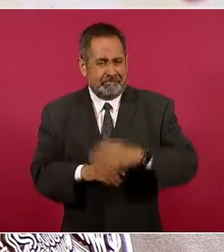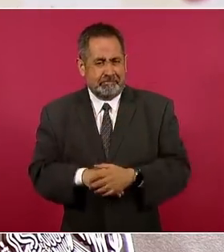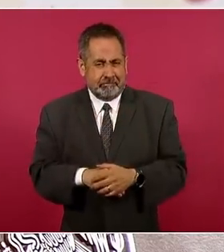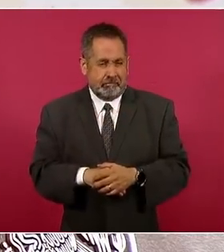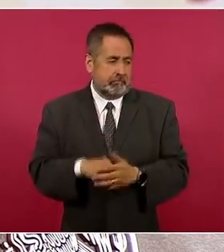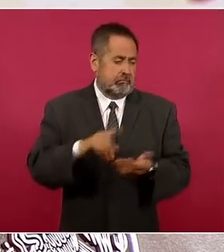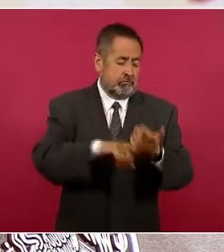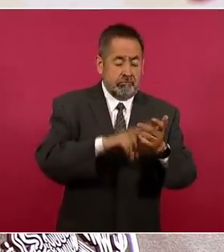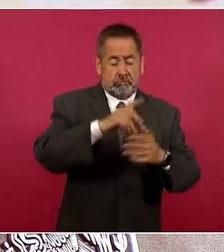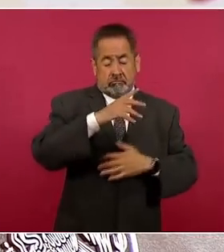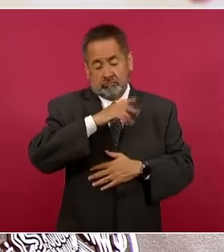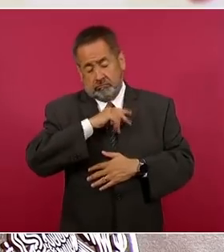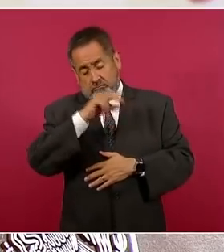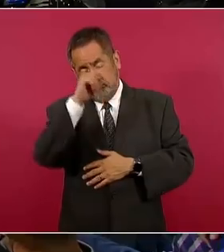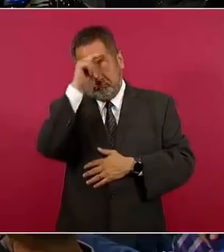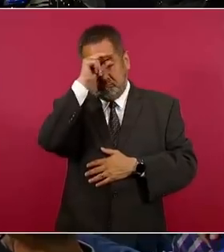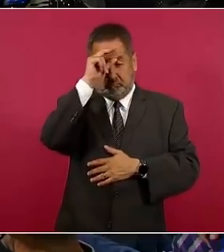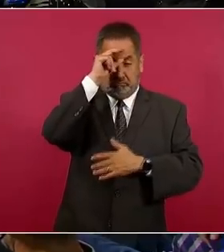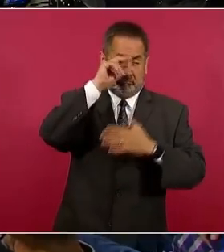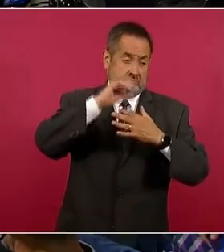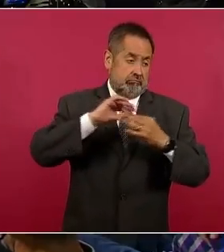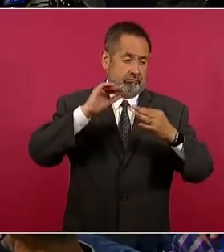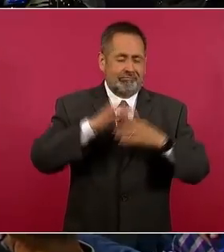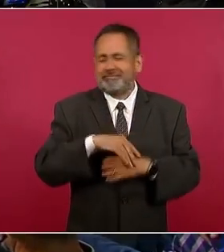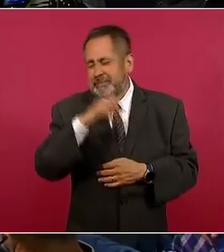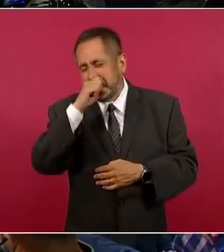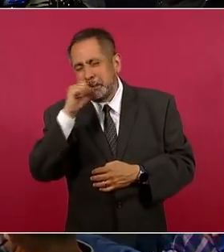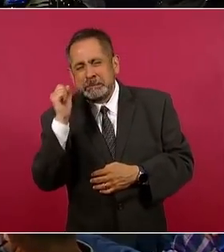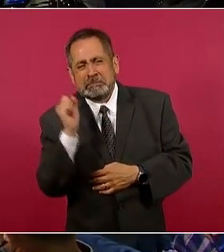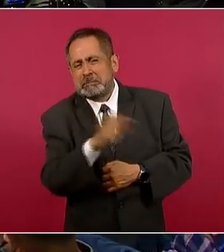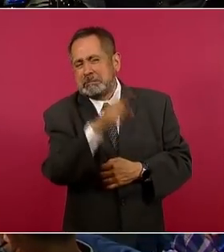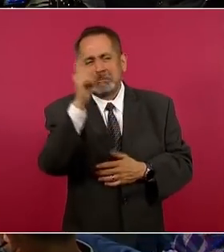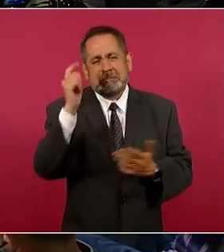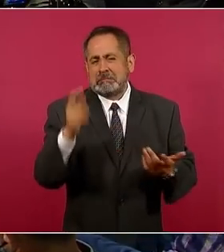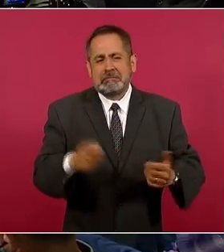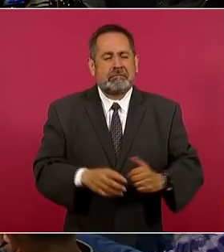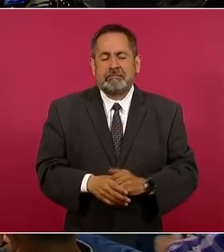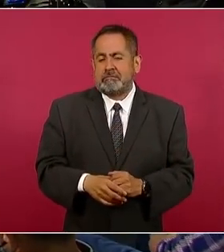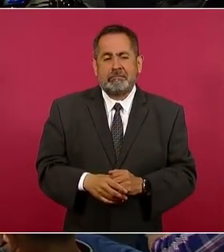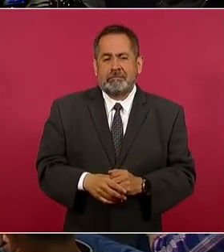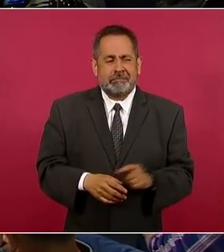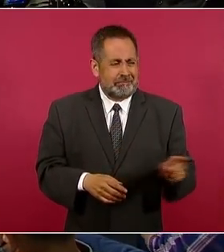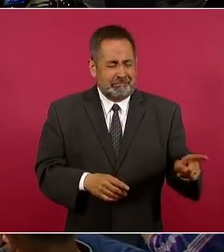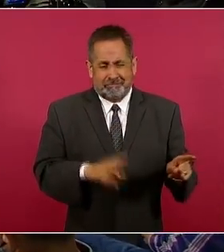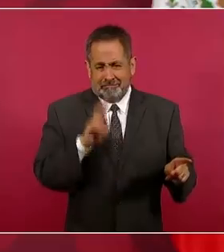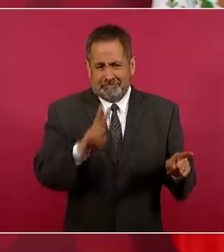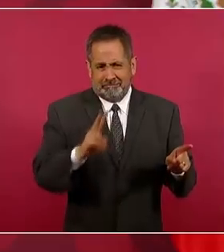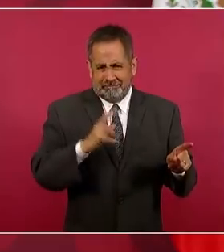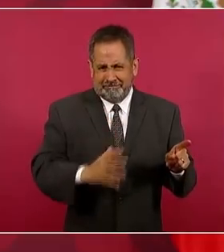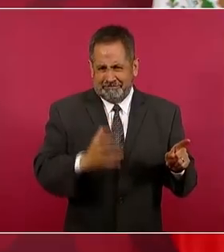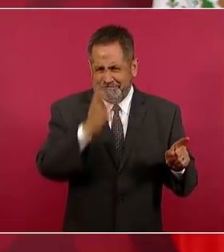intelectuales orgánicos, lo mismo, es una vergüenza.